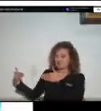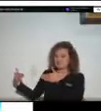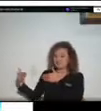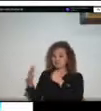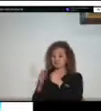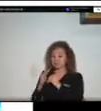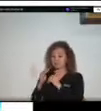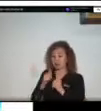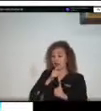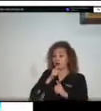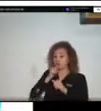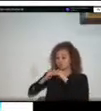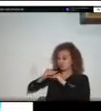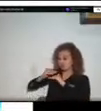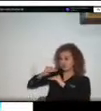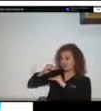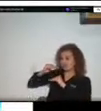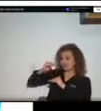los niveles